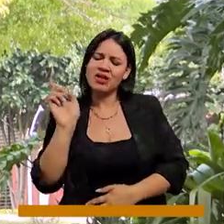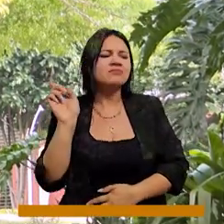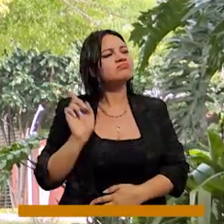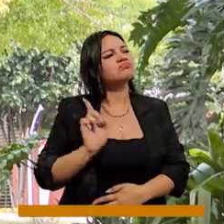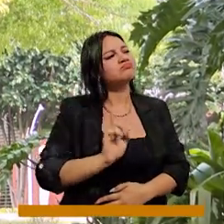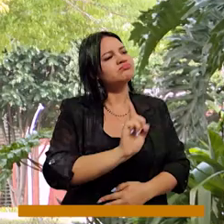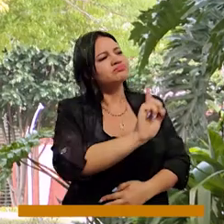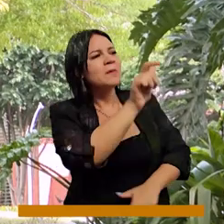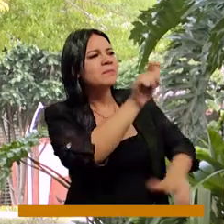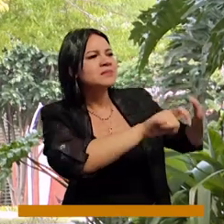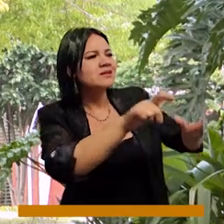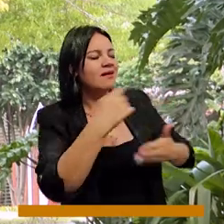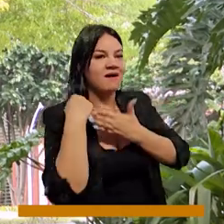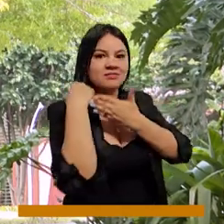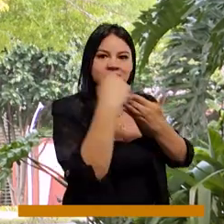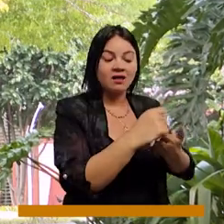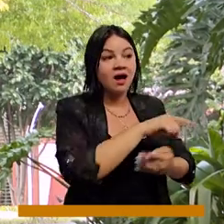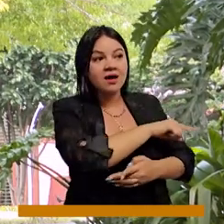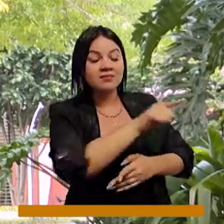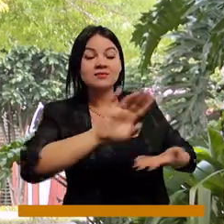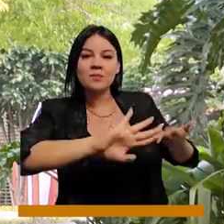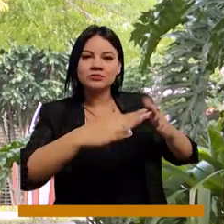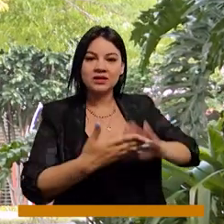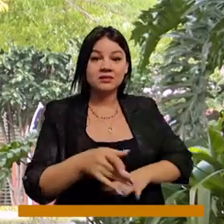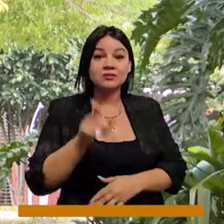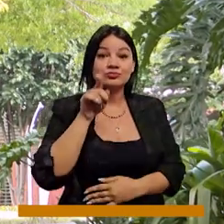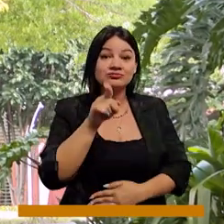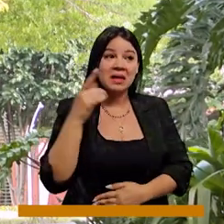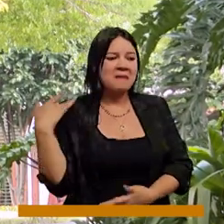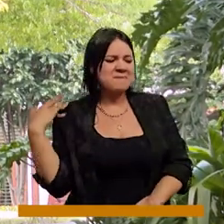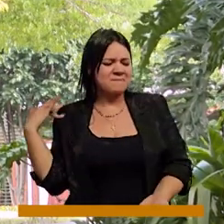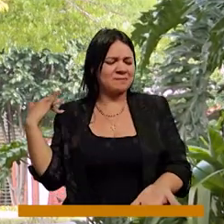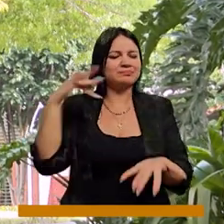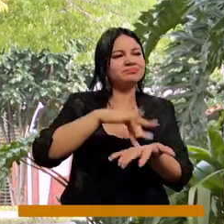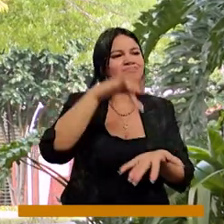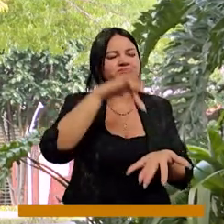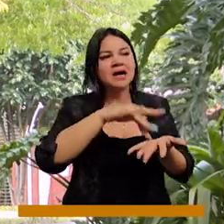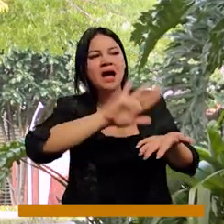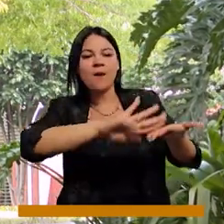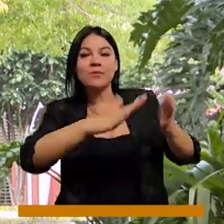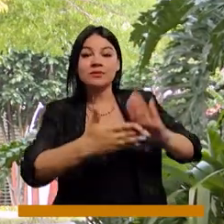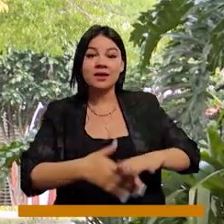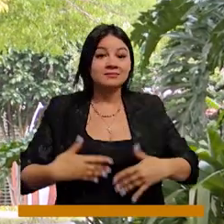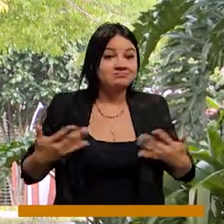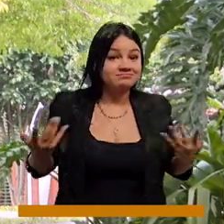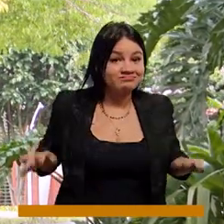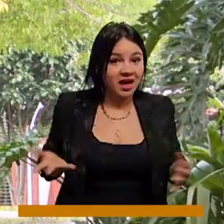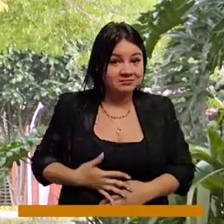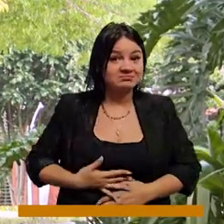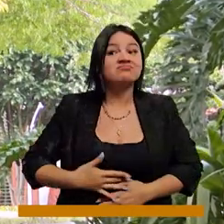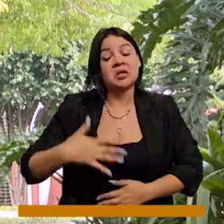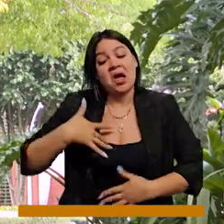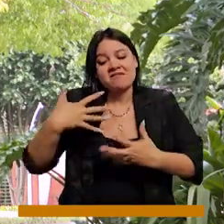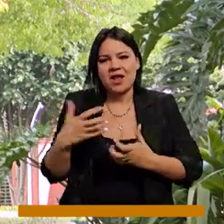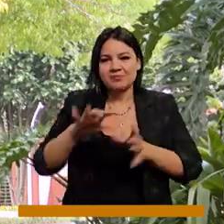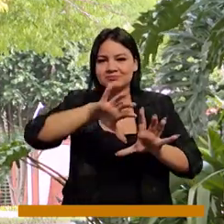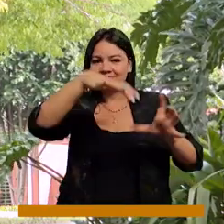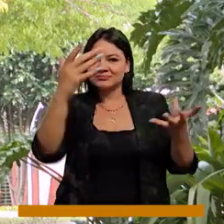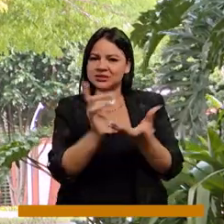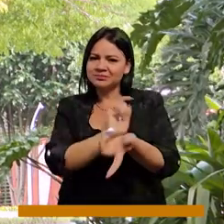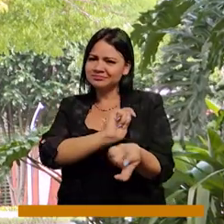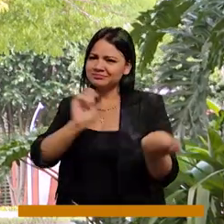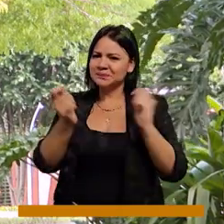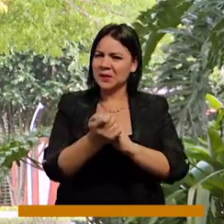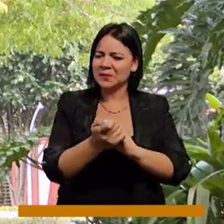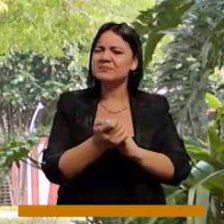ayudarle a los demás a trabajar por las comunidades, cuando sale a participar de lo comunitario, pues resulta que uno quiere cambiar el mundo,